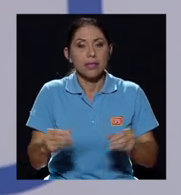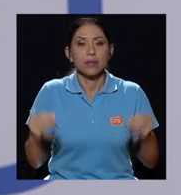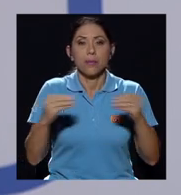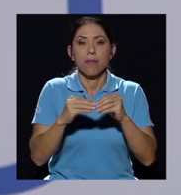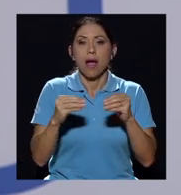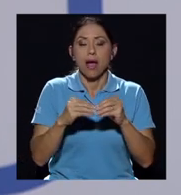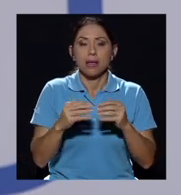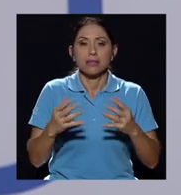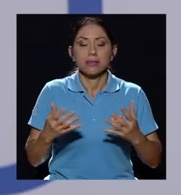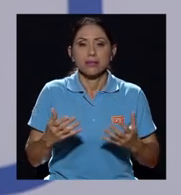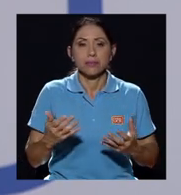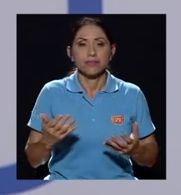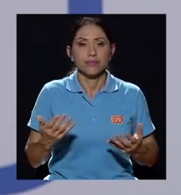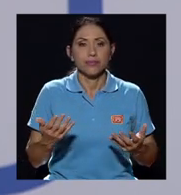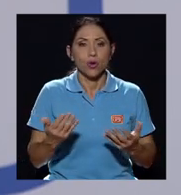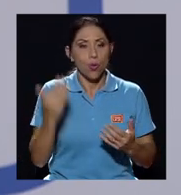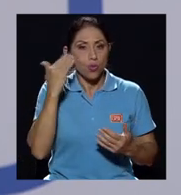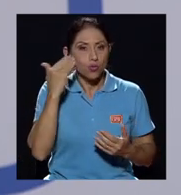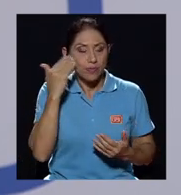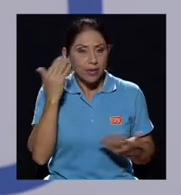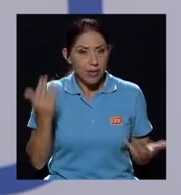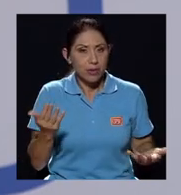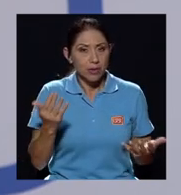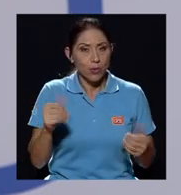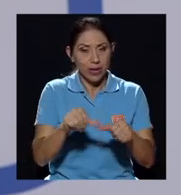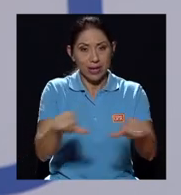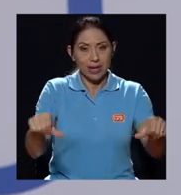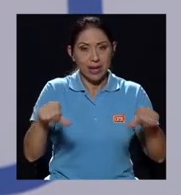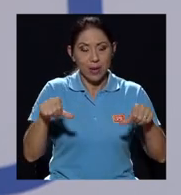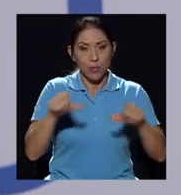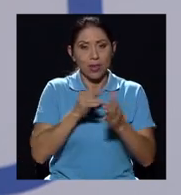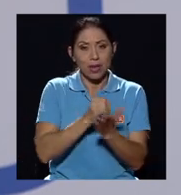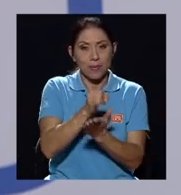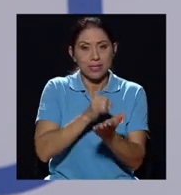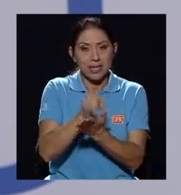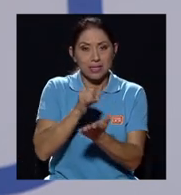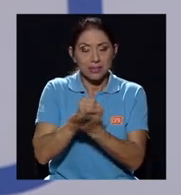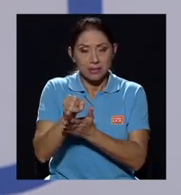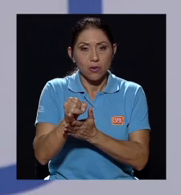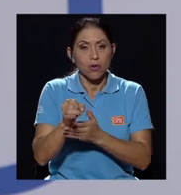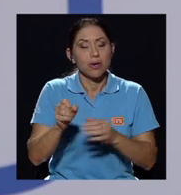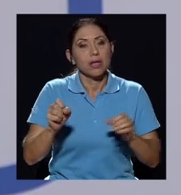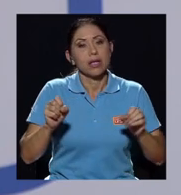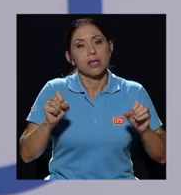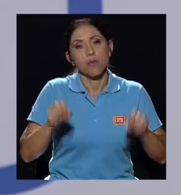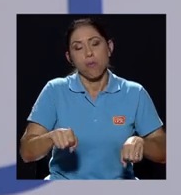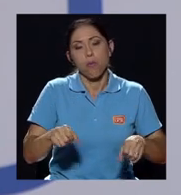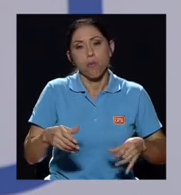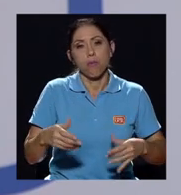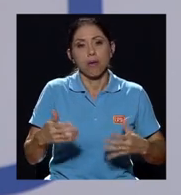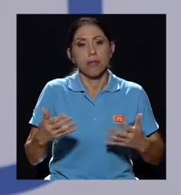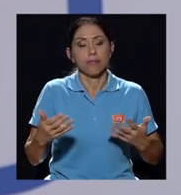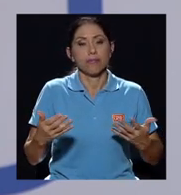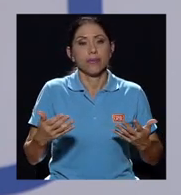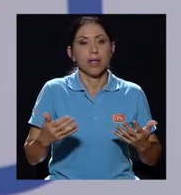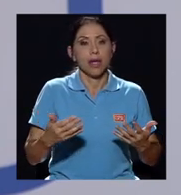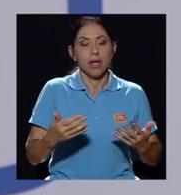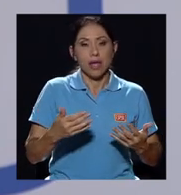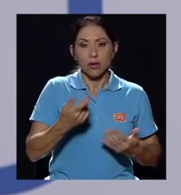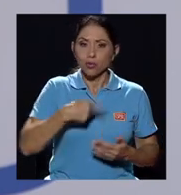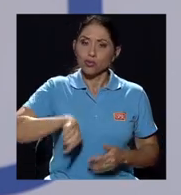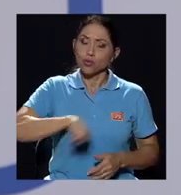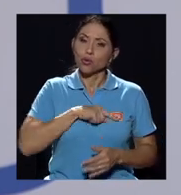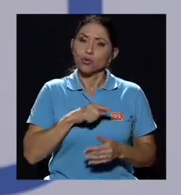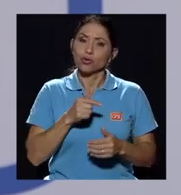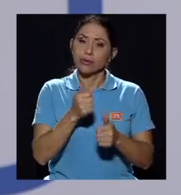más conocimiento en el campo de la investigación, que nos permitan, digamos, ser referentes, digamos,